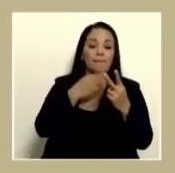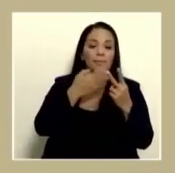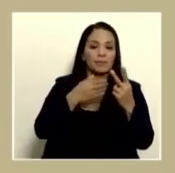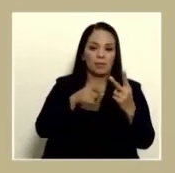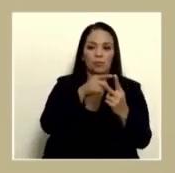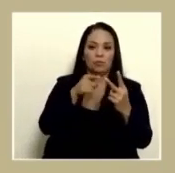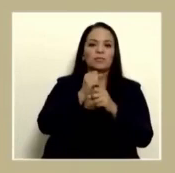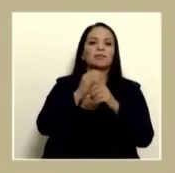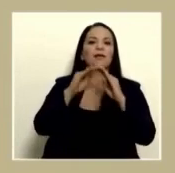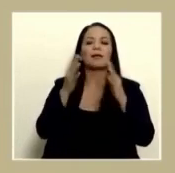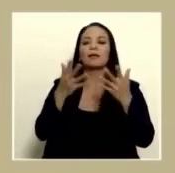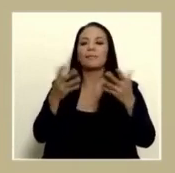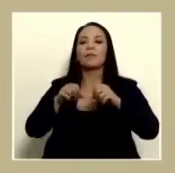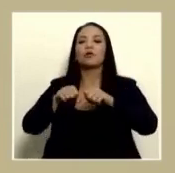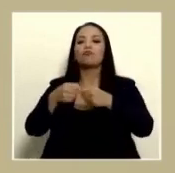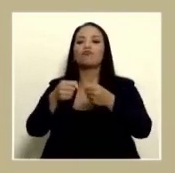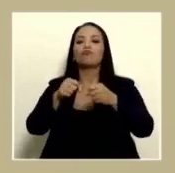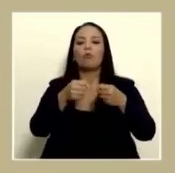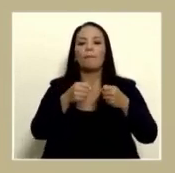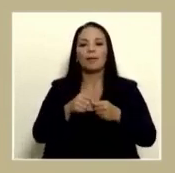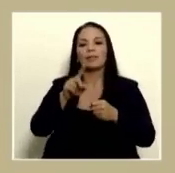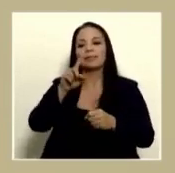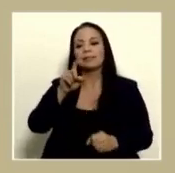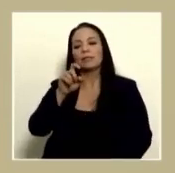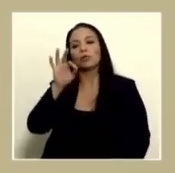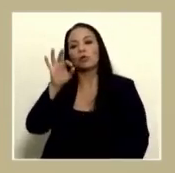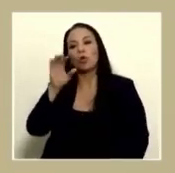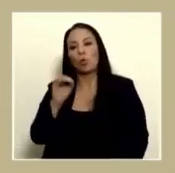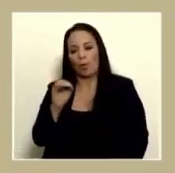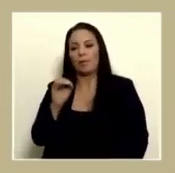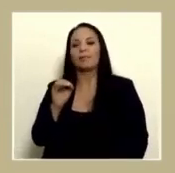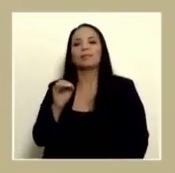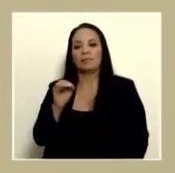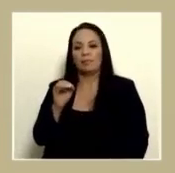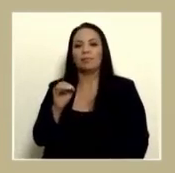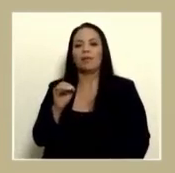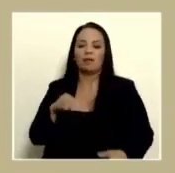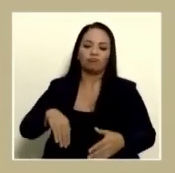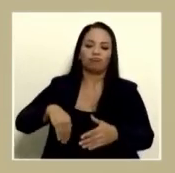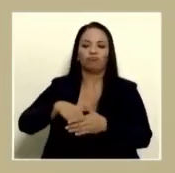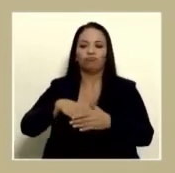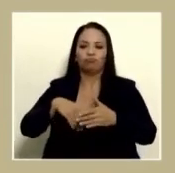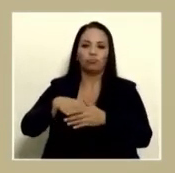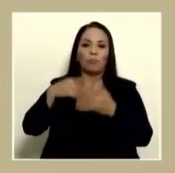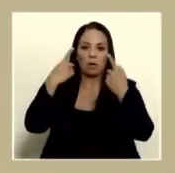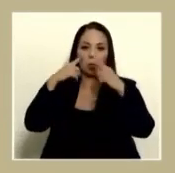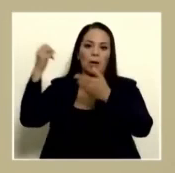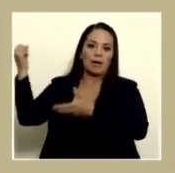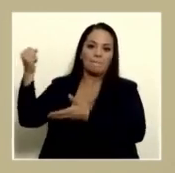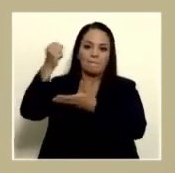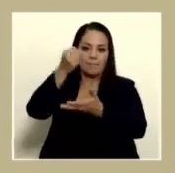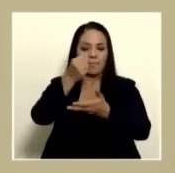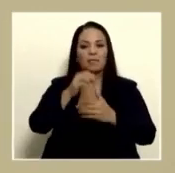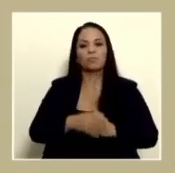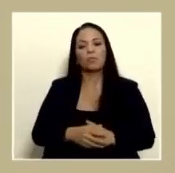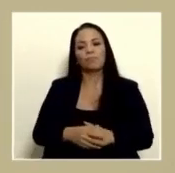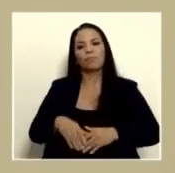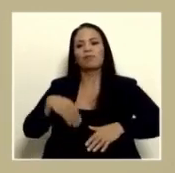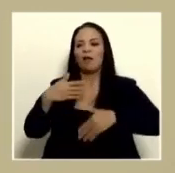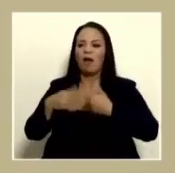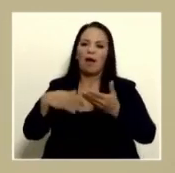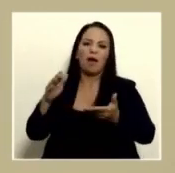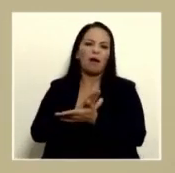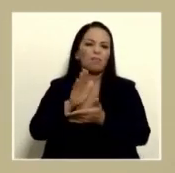que es romper 190 cuellos de botella a la inversión trámites